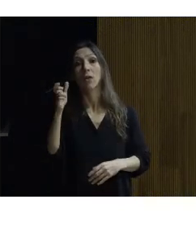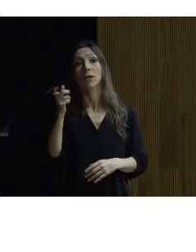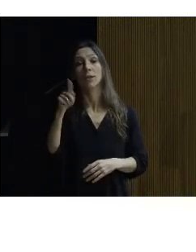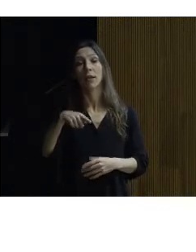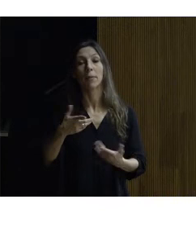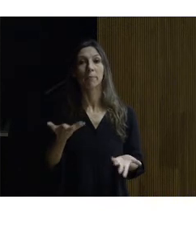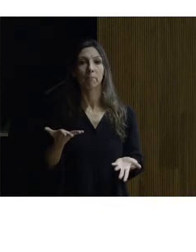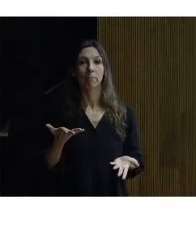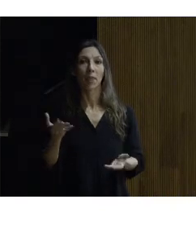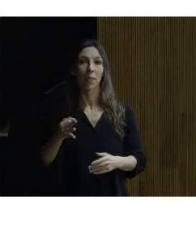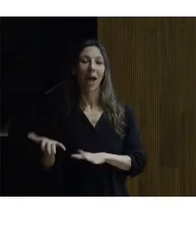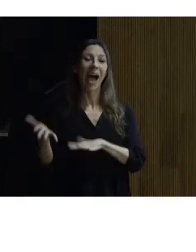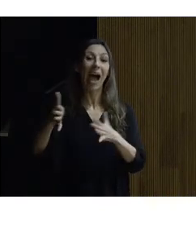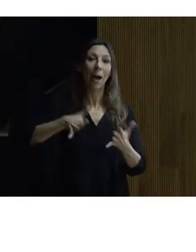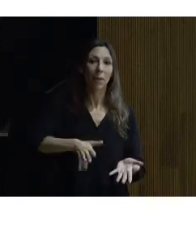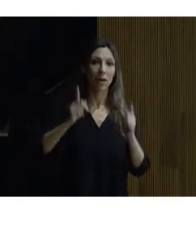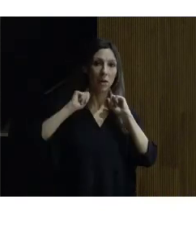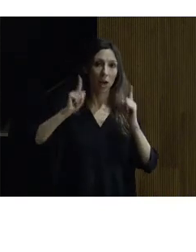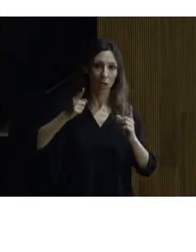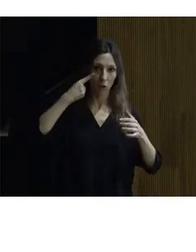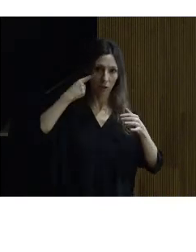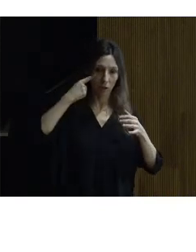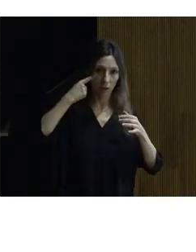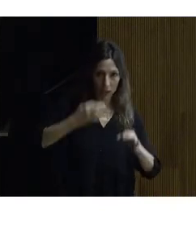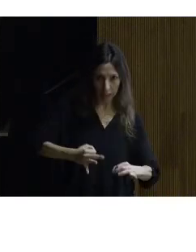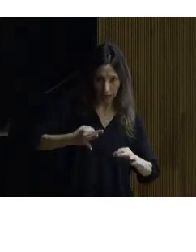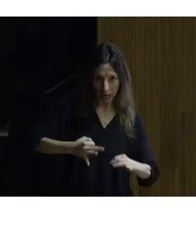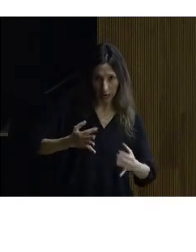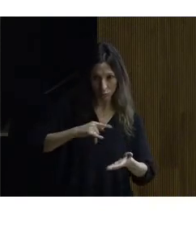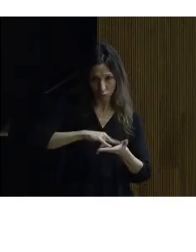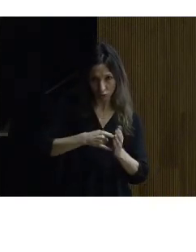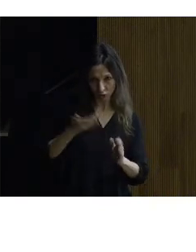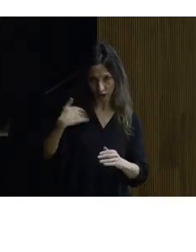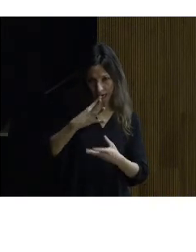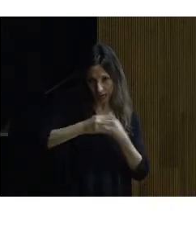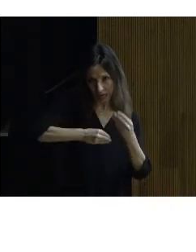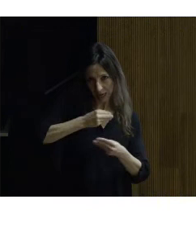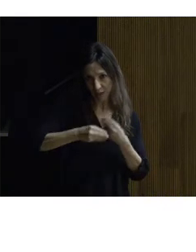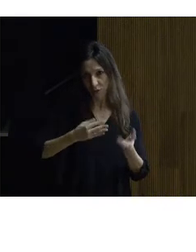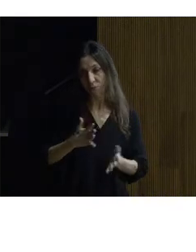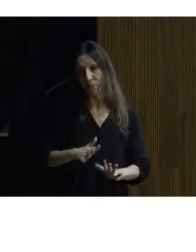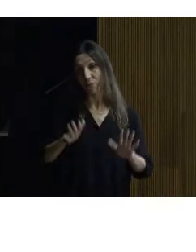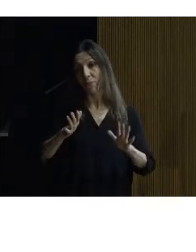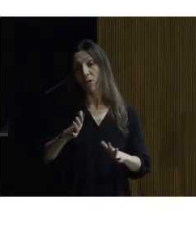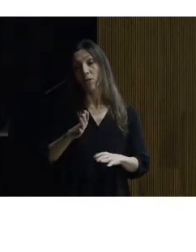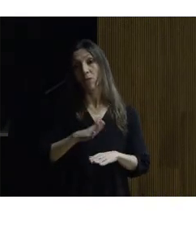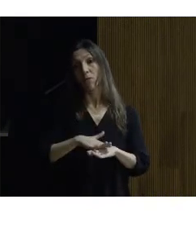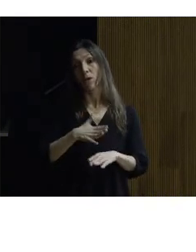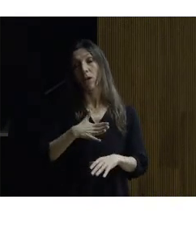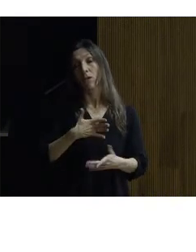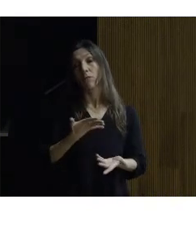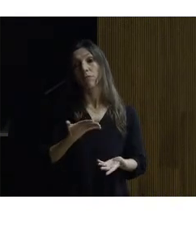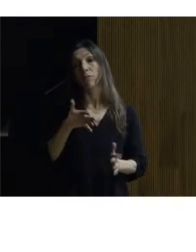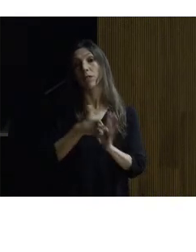aplicado a casos realizados a proyectos que se han llevado a cabo pero para poder explicar el motivo